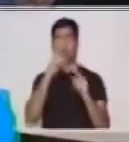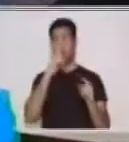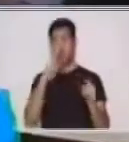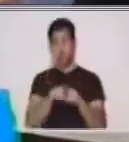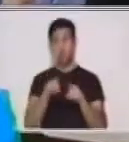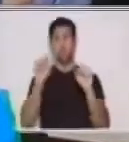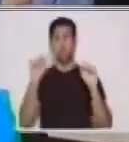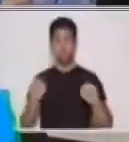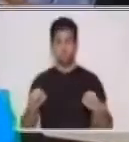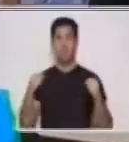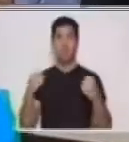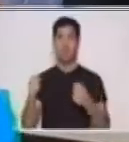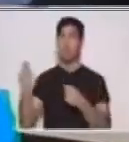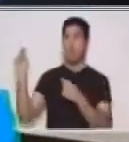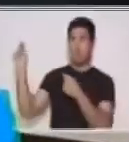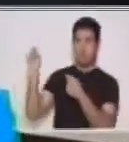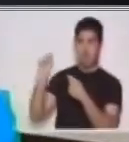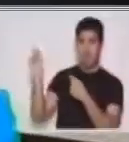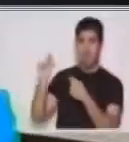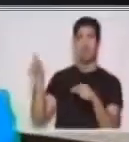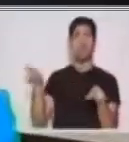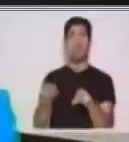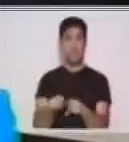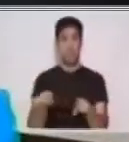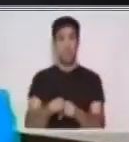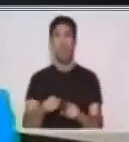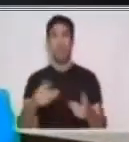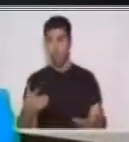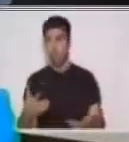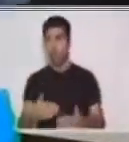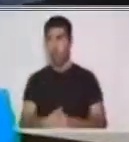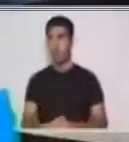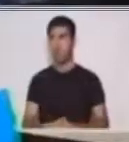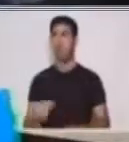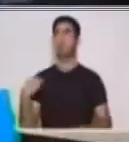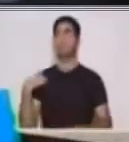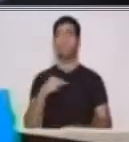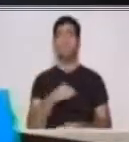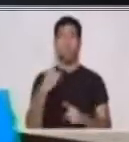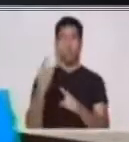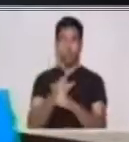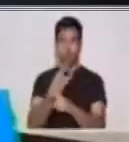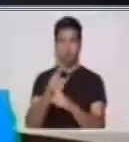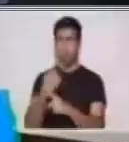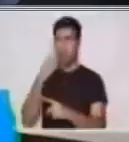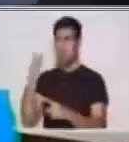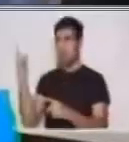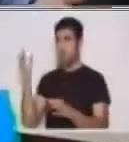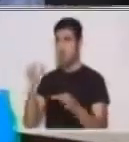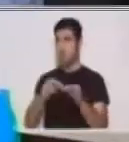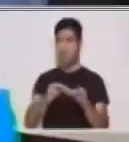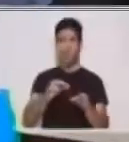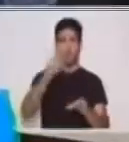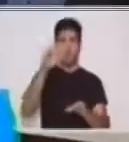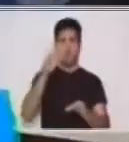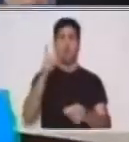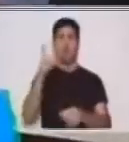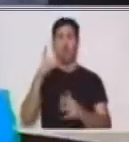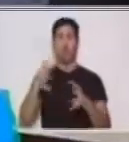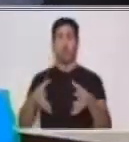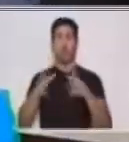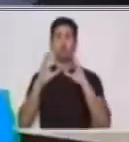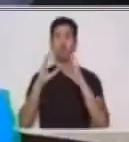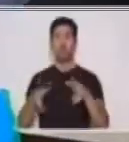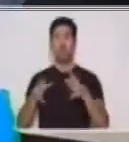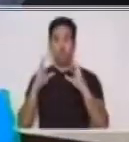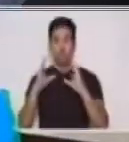Comúnmente lo elaboramos utilizando nuestras varillas de coco. Las varillas de coco las conseguimos en